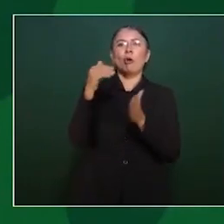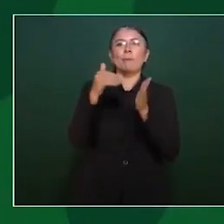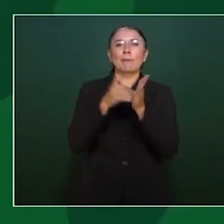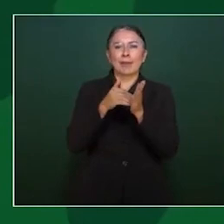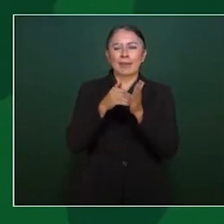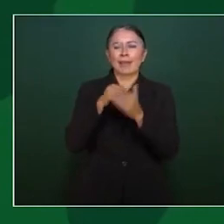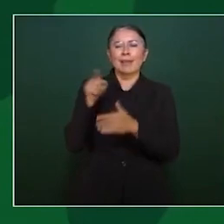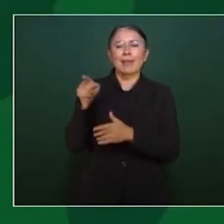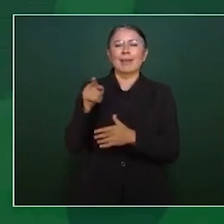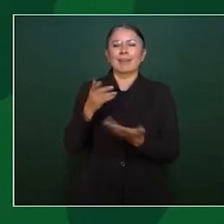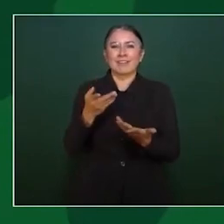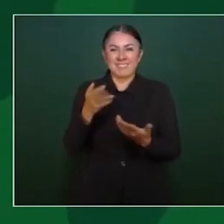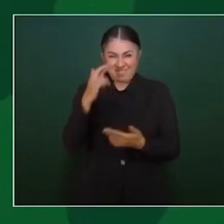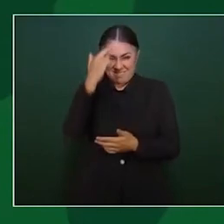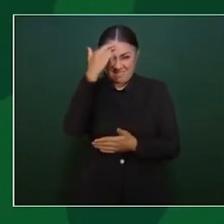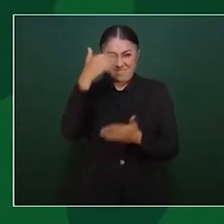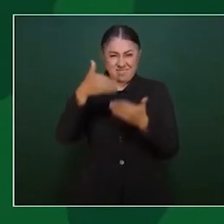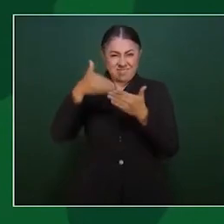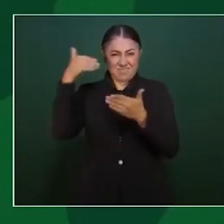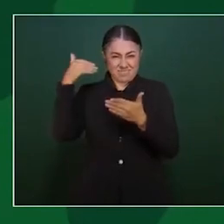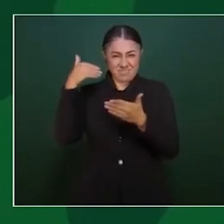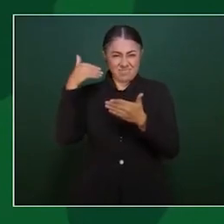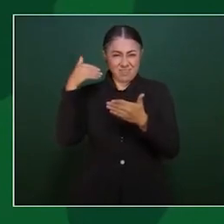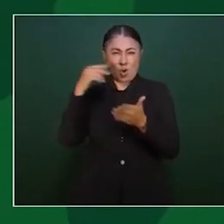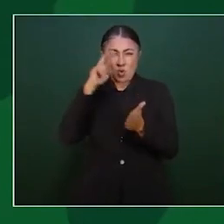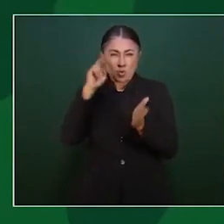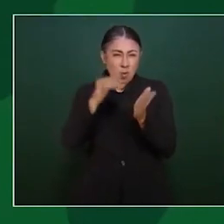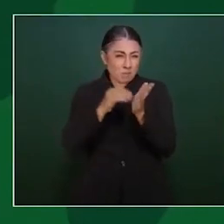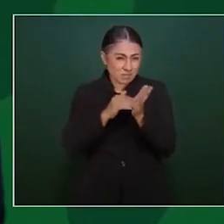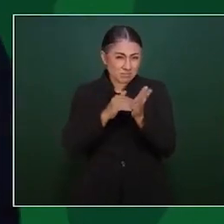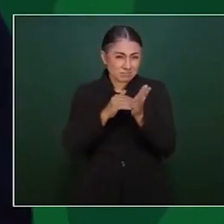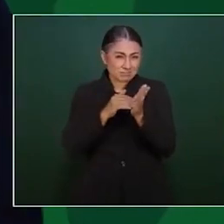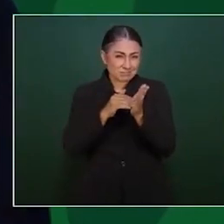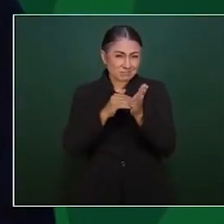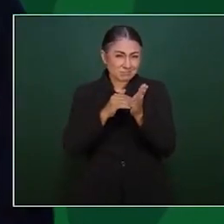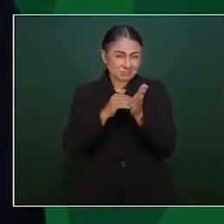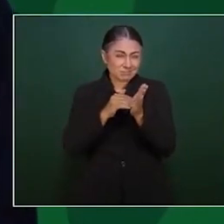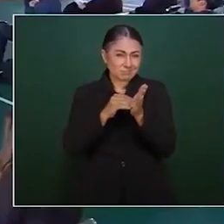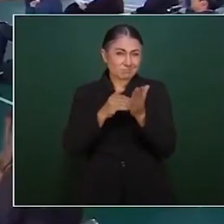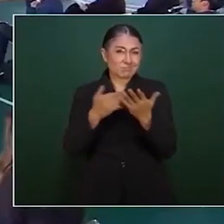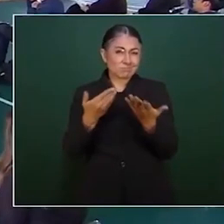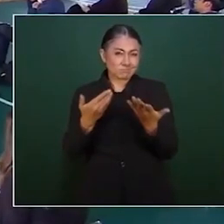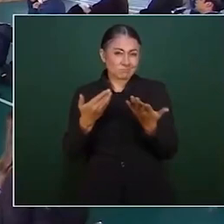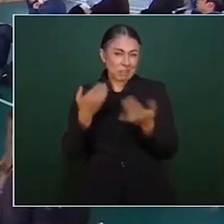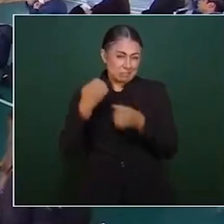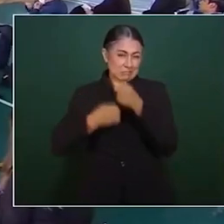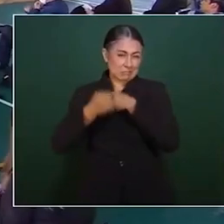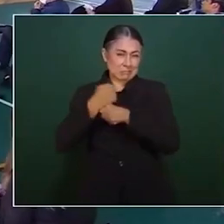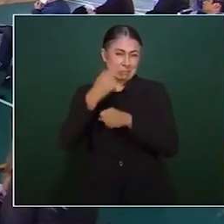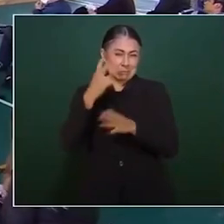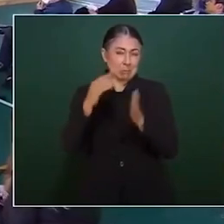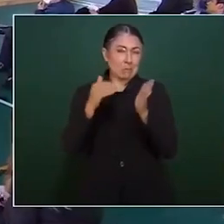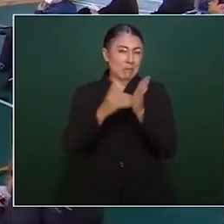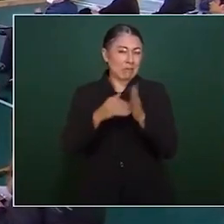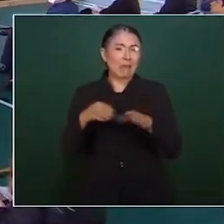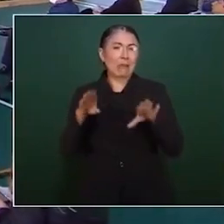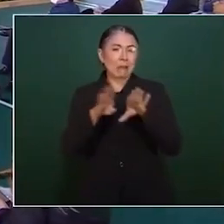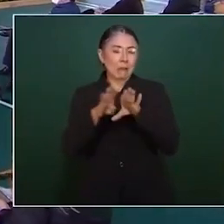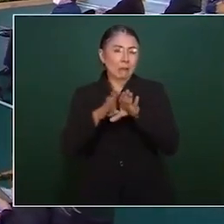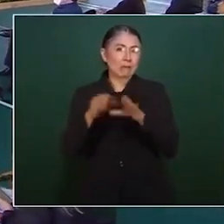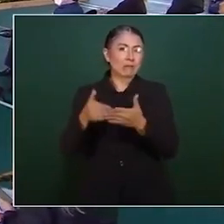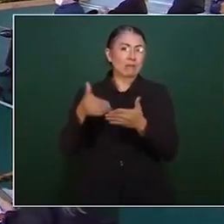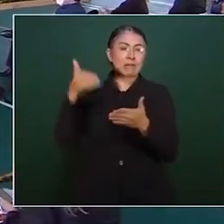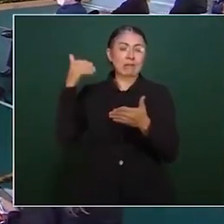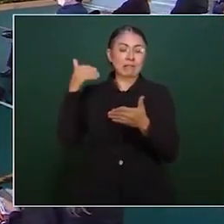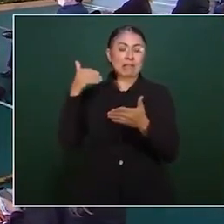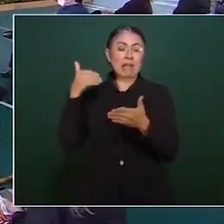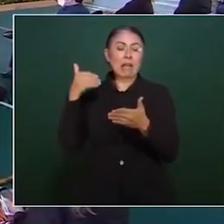¿Se acuerdan cómo con la consigna